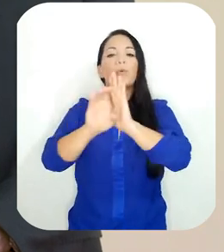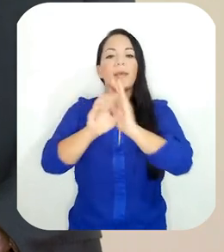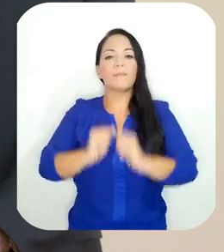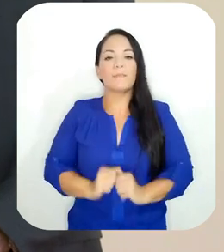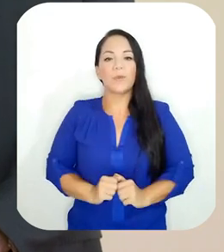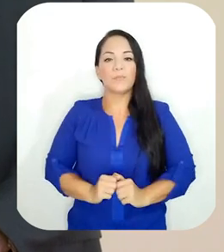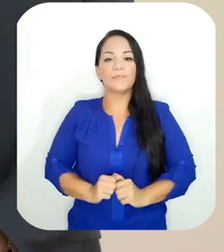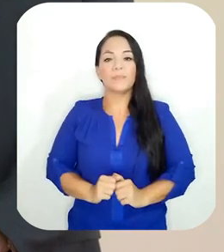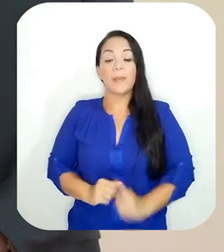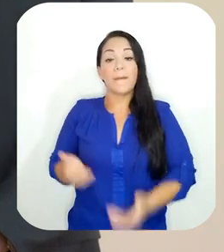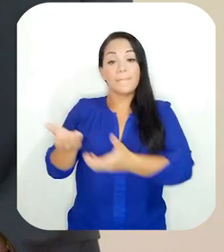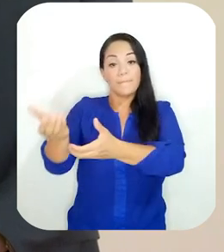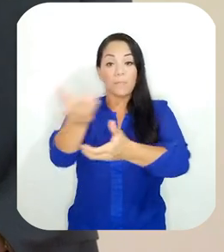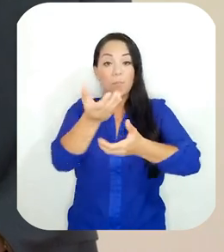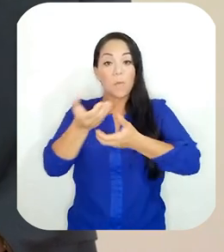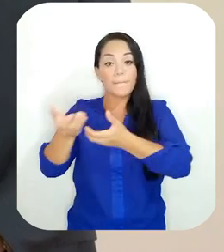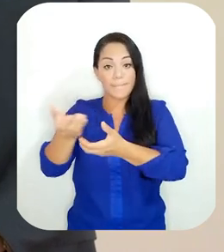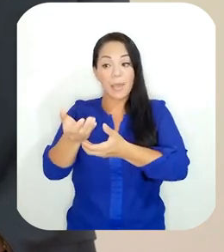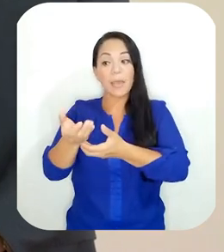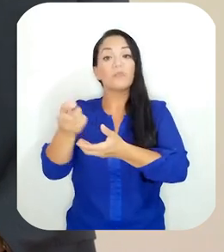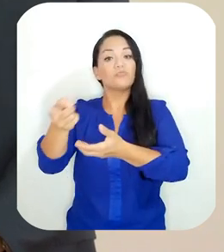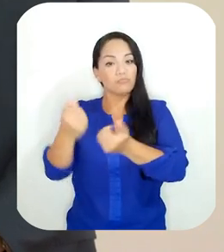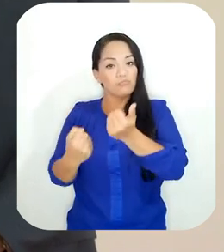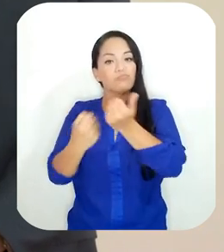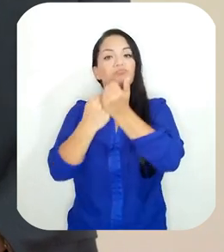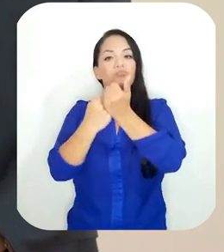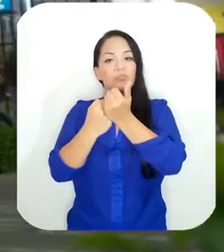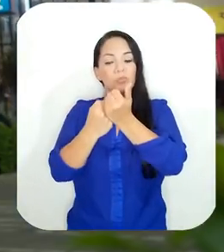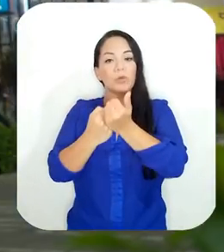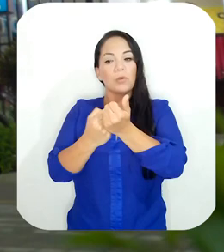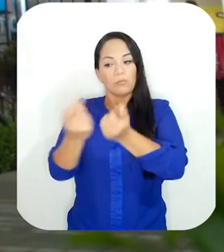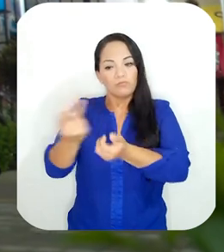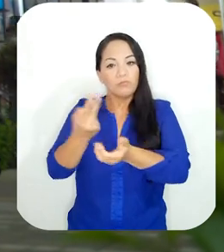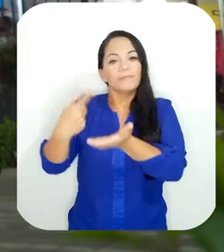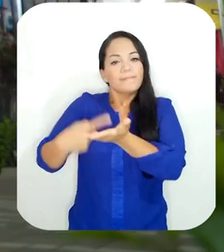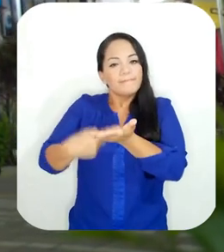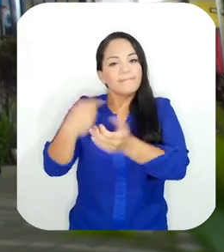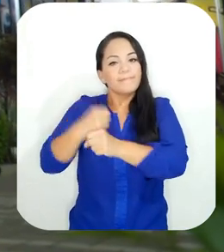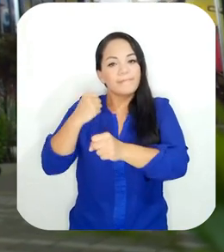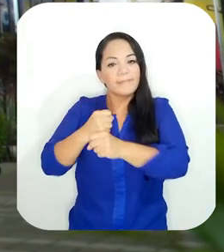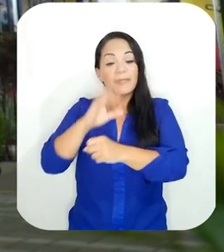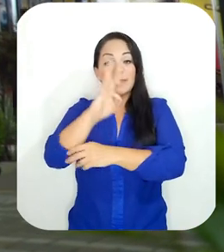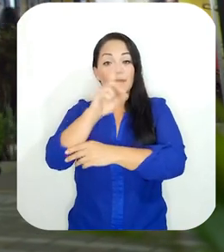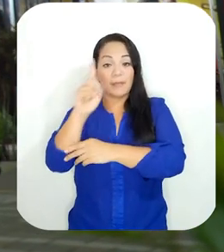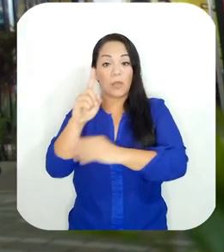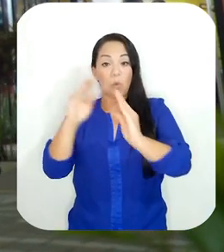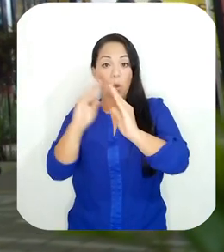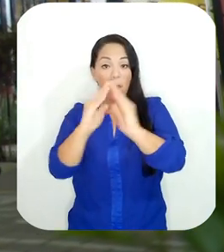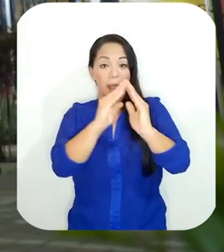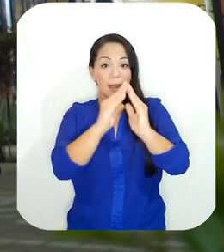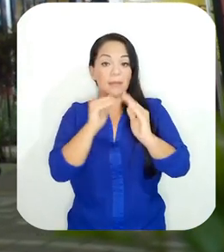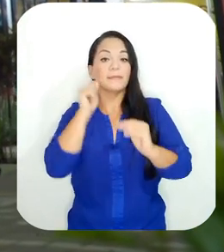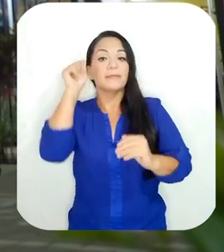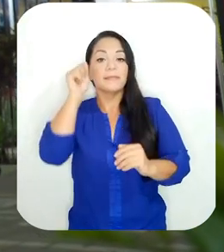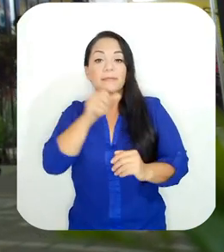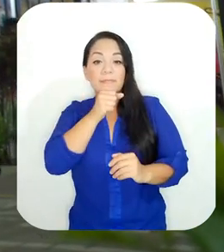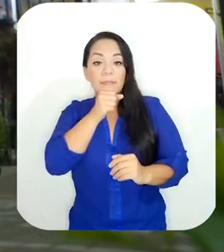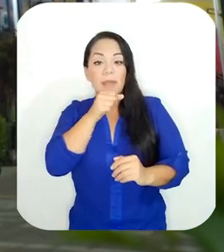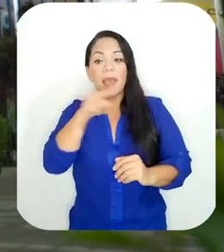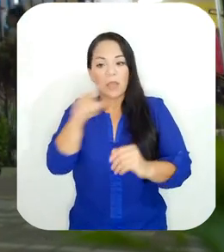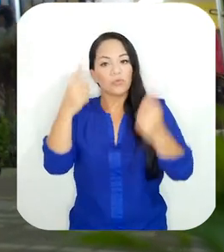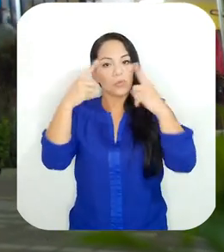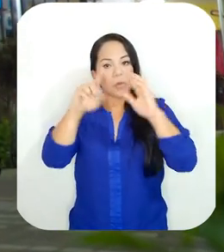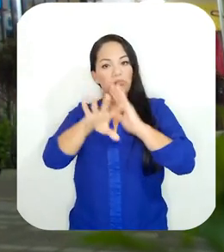Por ejemplo, con la colaboración del Cuerpo de Bomberos, hemos trabajado para que más de 61 hogares de larga estancia